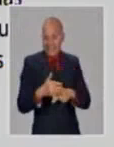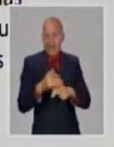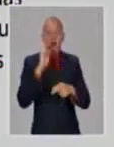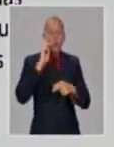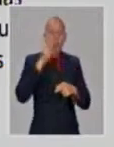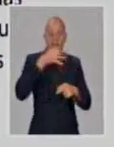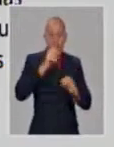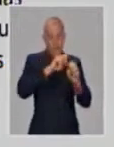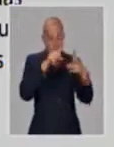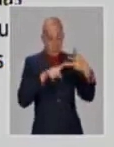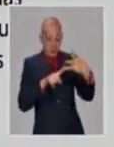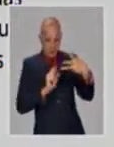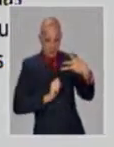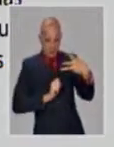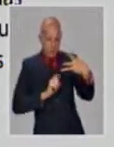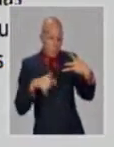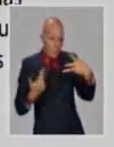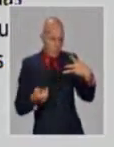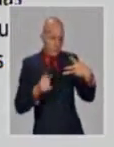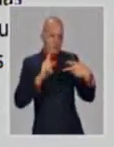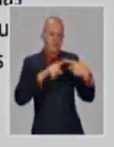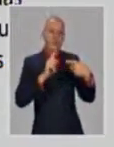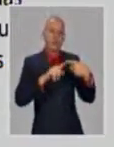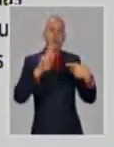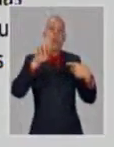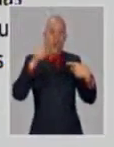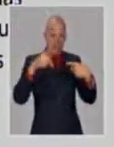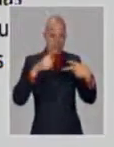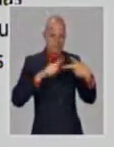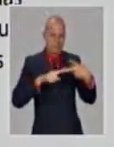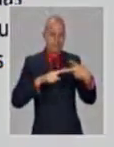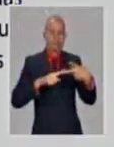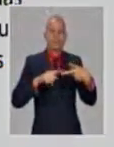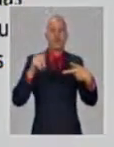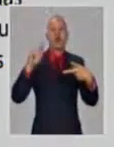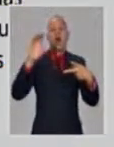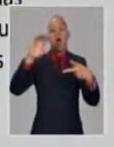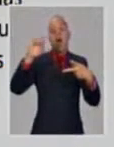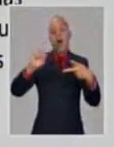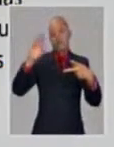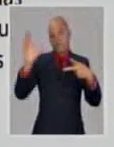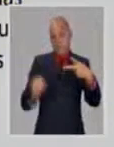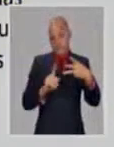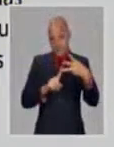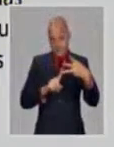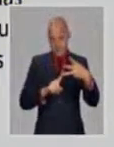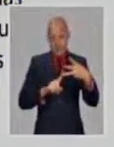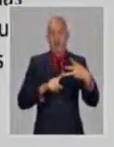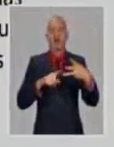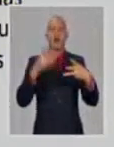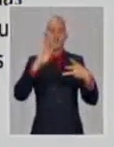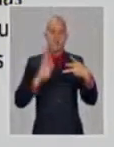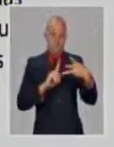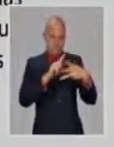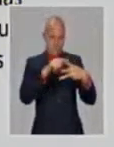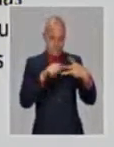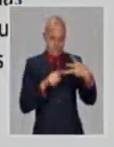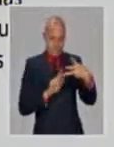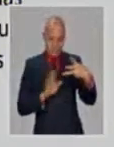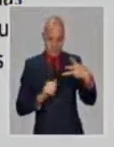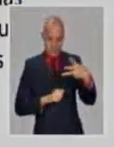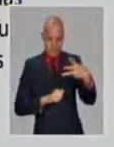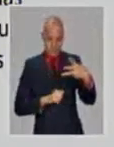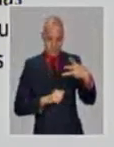del virus o a daño y a implicaciones en la epidemiología del COVID, porque lógicamente más